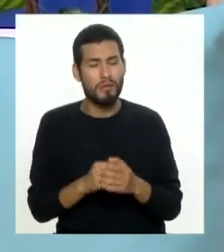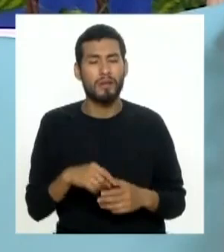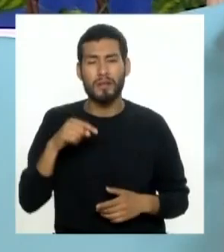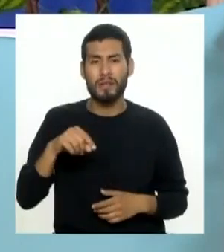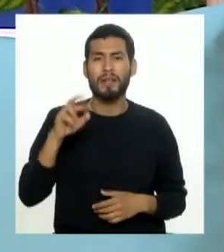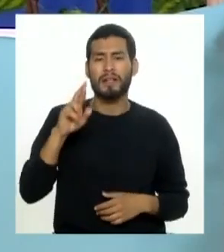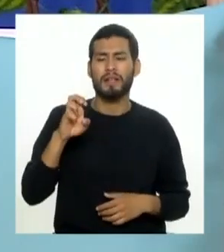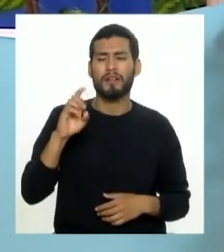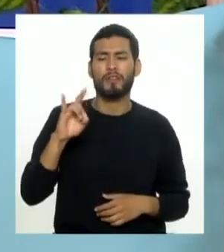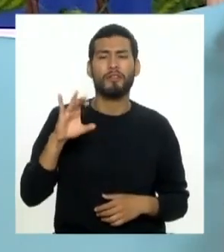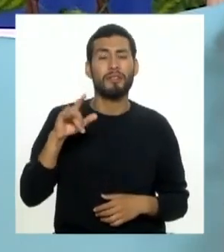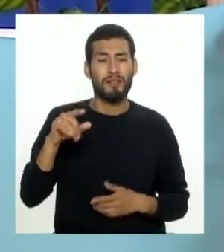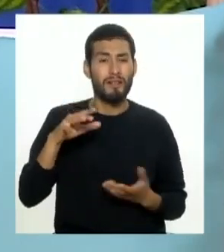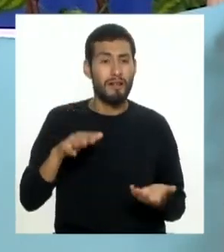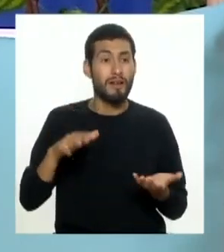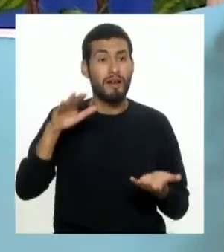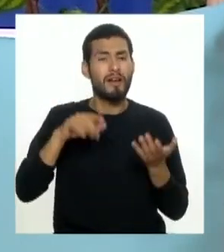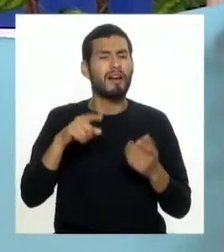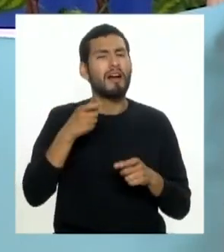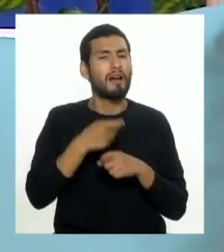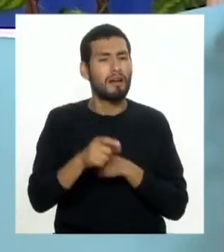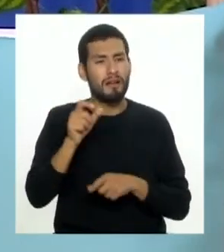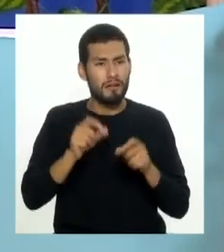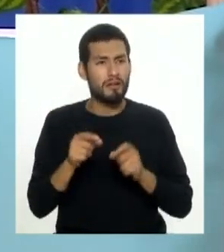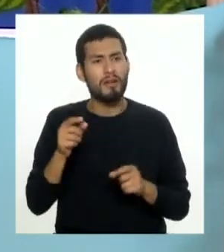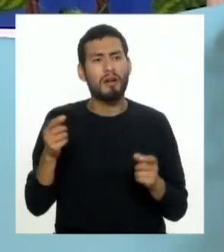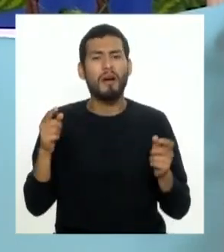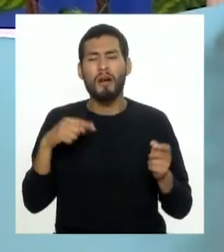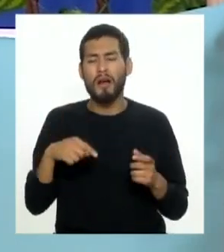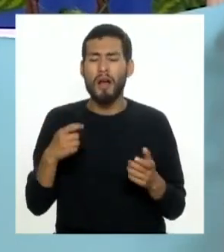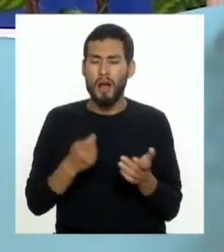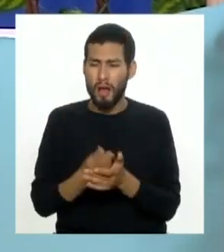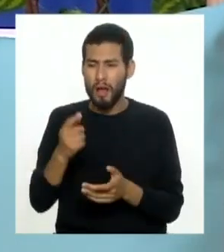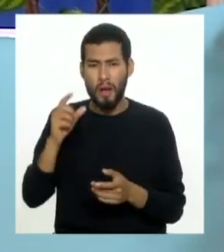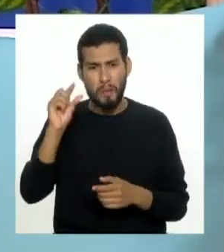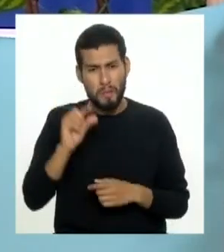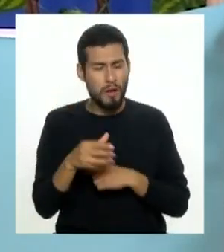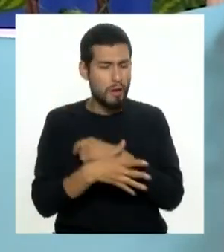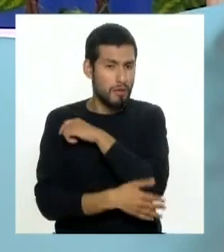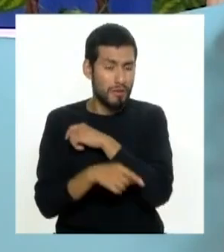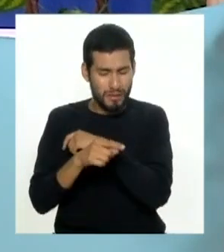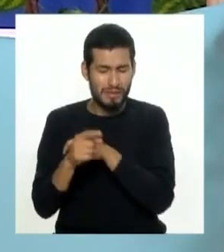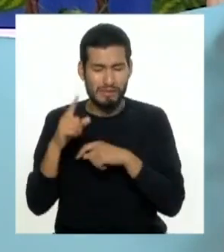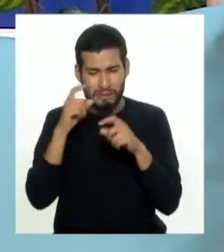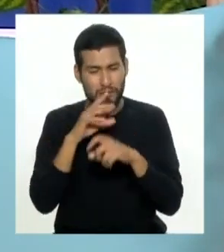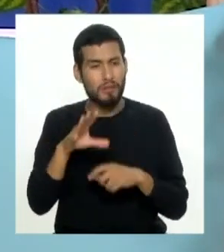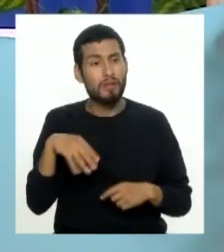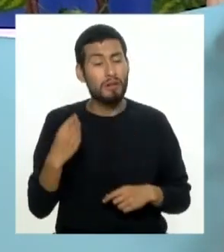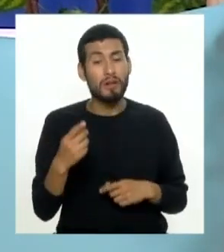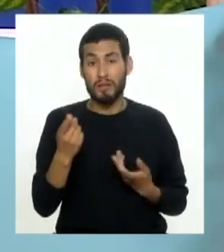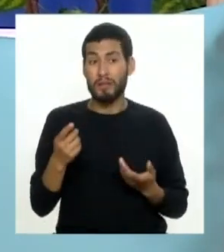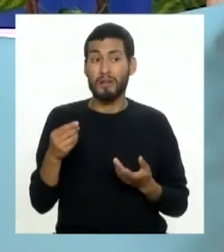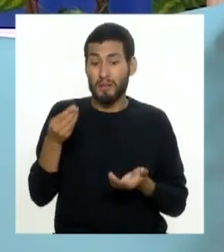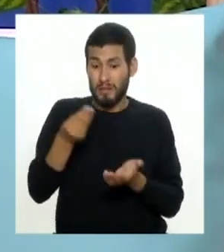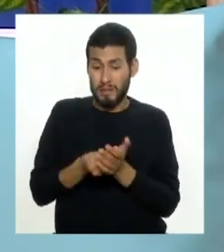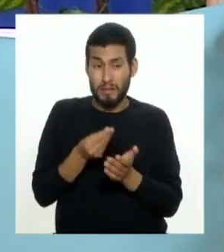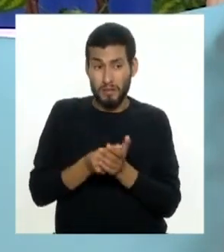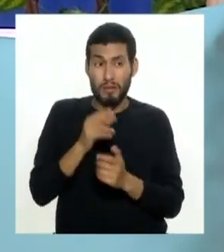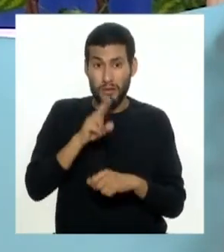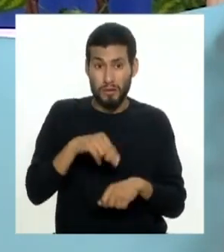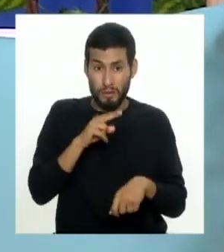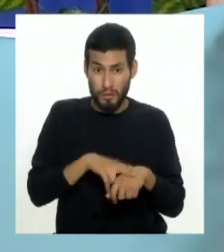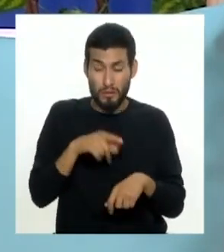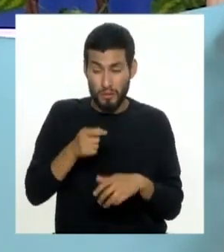reduflación ¿a quién perjudica más? a los consumidores de menores ingresos económicos son los que se ven más afectados porque con la cantidad de dinero que normalmente